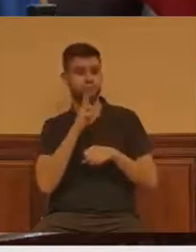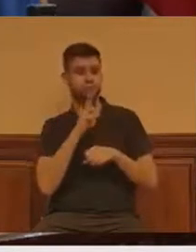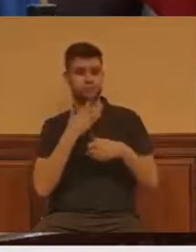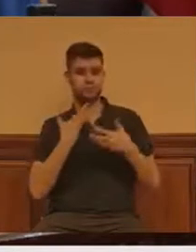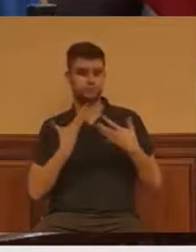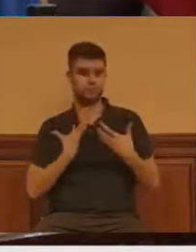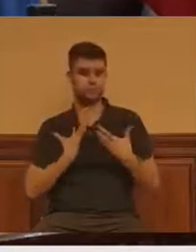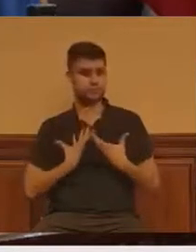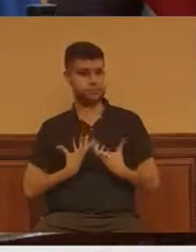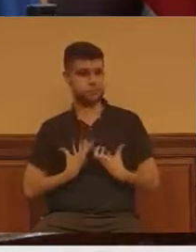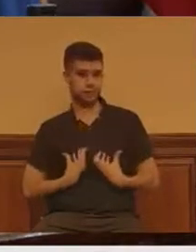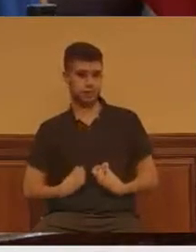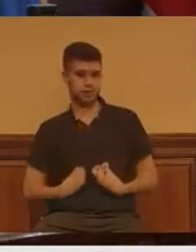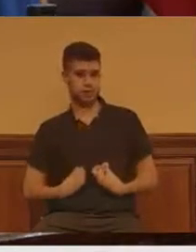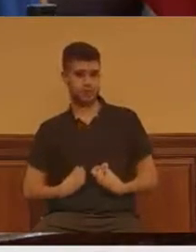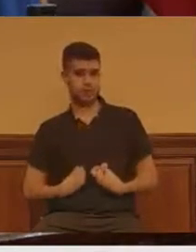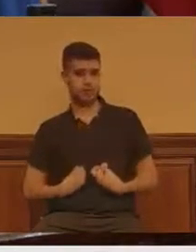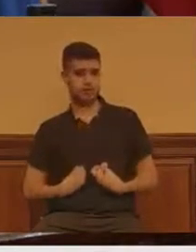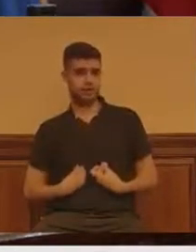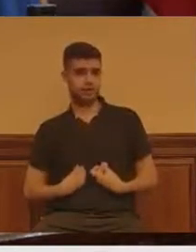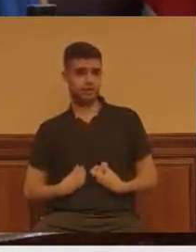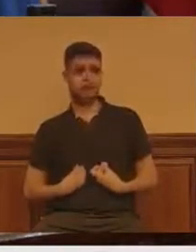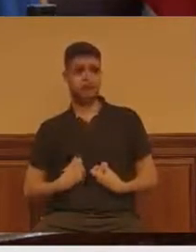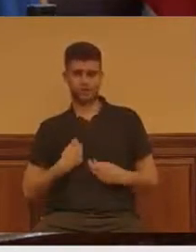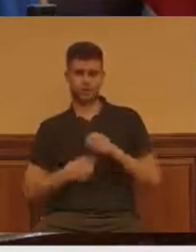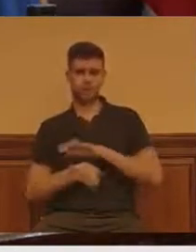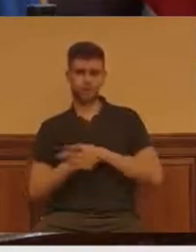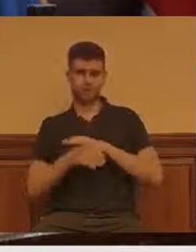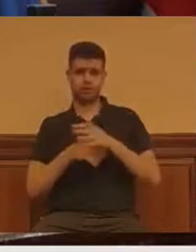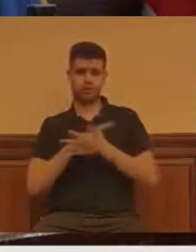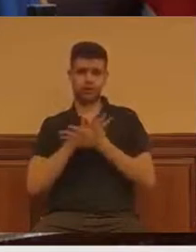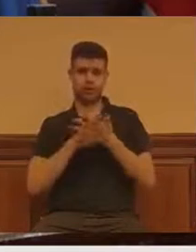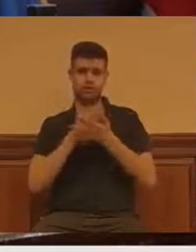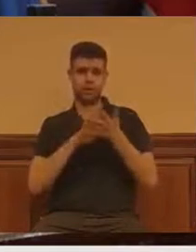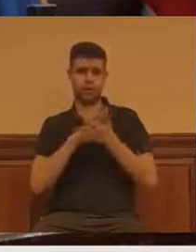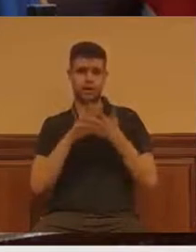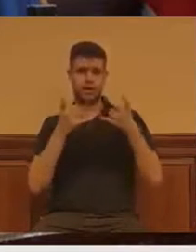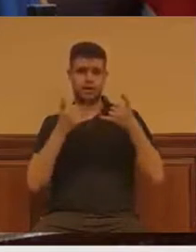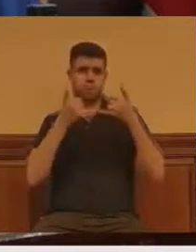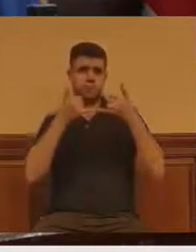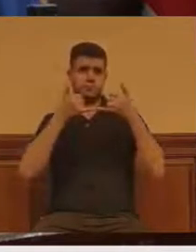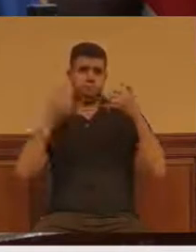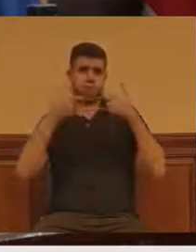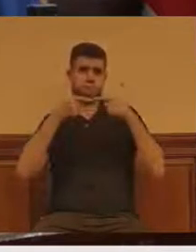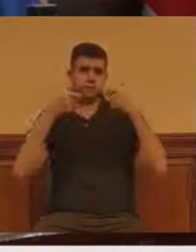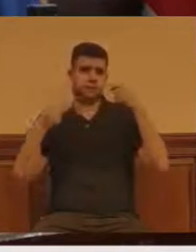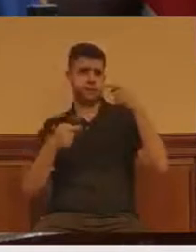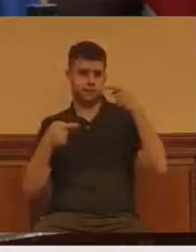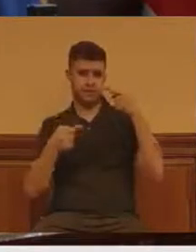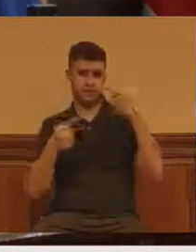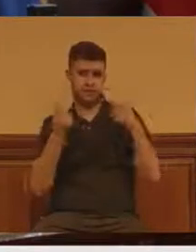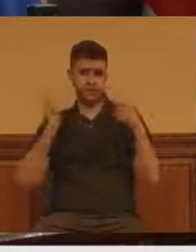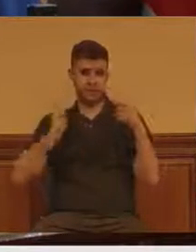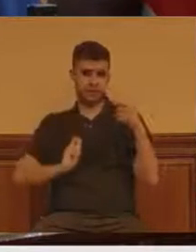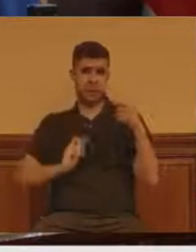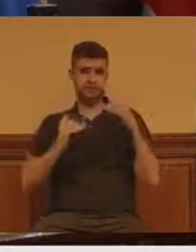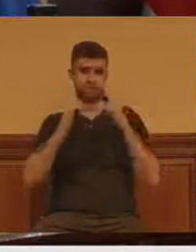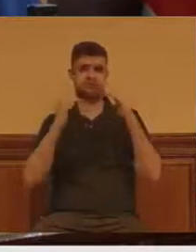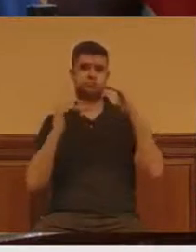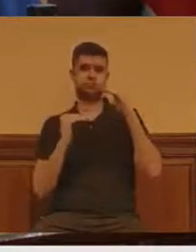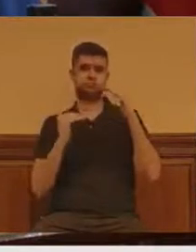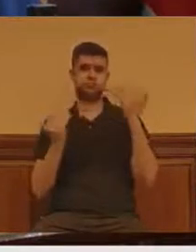Tenemos que seguir hablando de brecha salarial, que lejos de reducirse pues se está ensanchando cada vez más. Solo les voy a dar un dato.